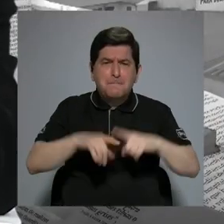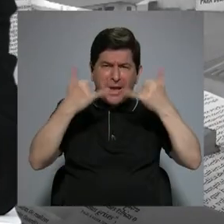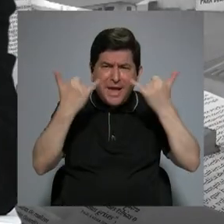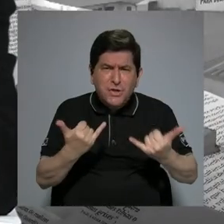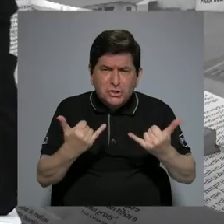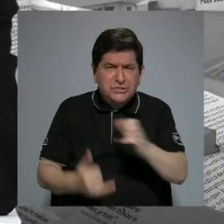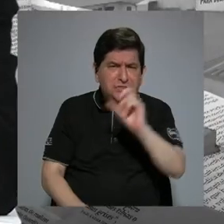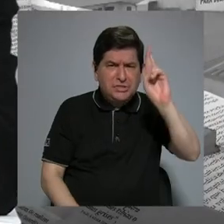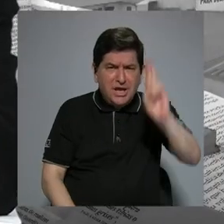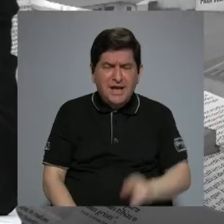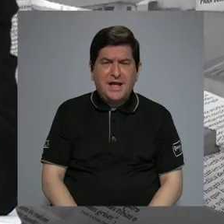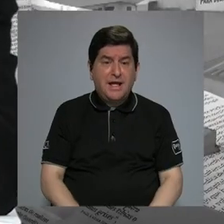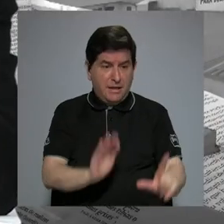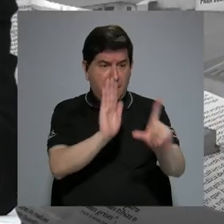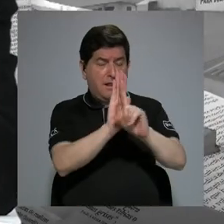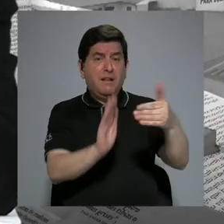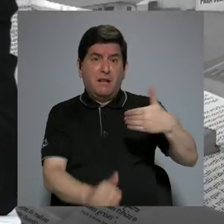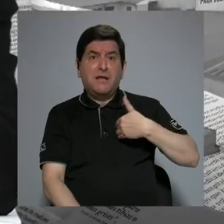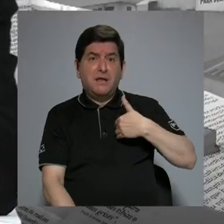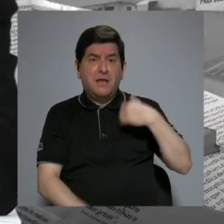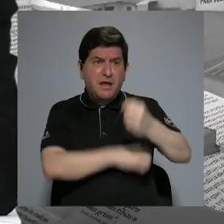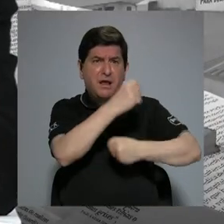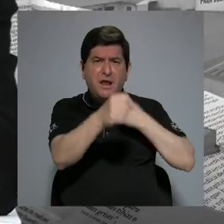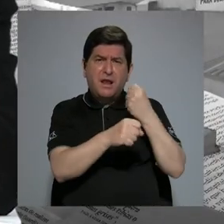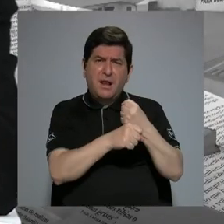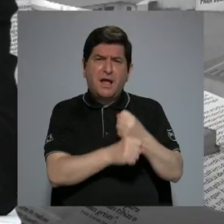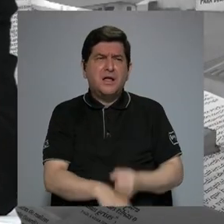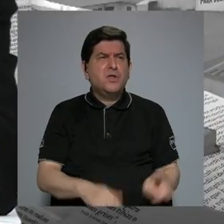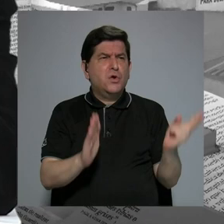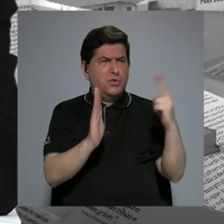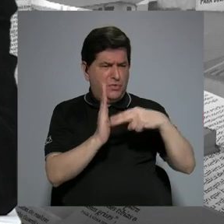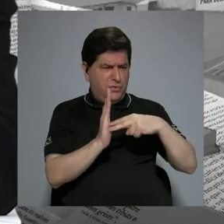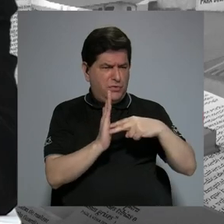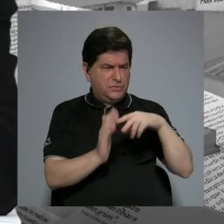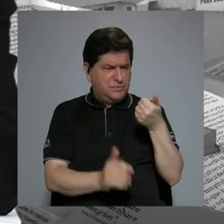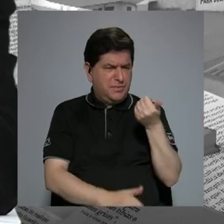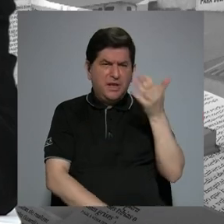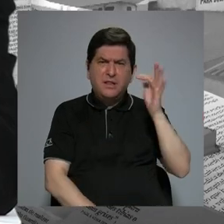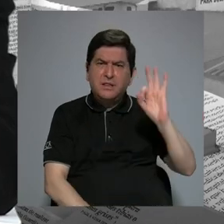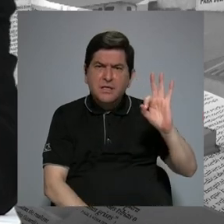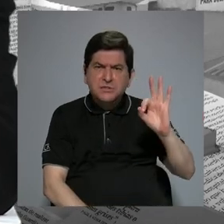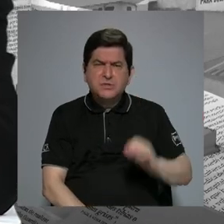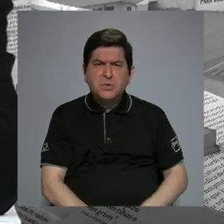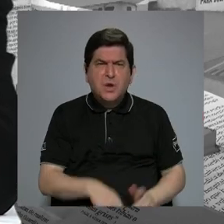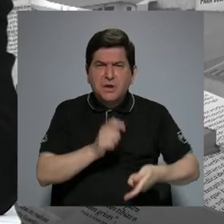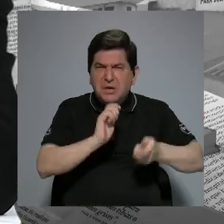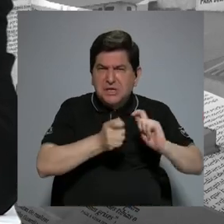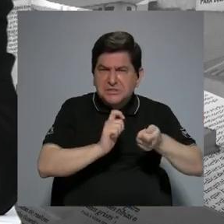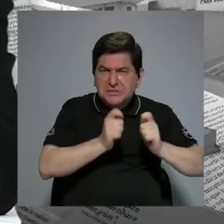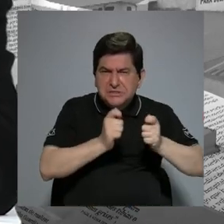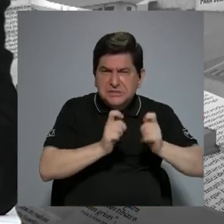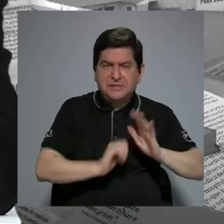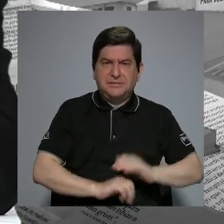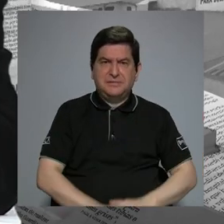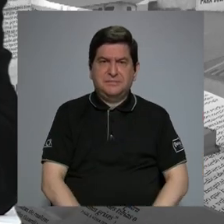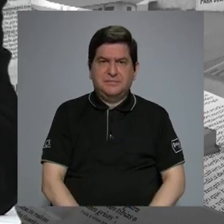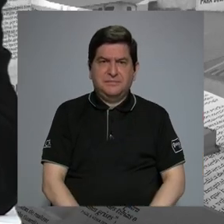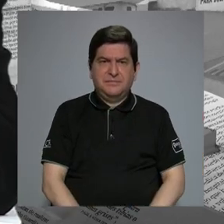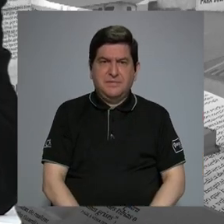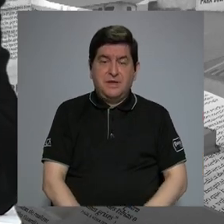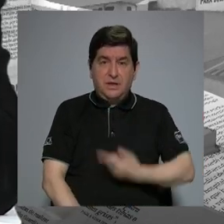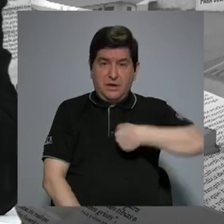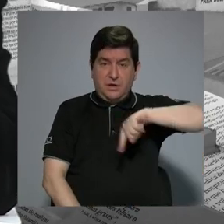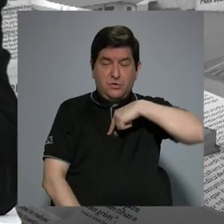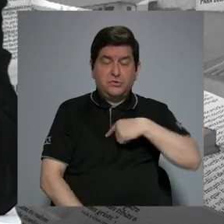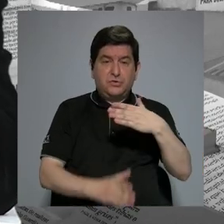ya Costa Rica venía con una ley. En el año 2019, septiembre del 2019, hicimos